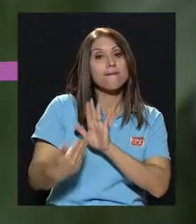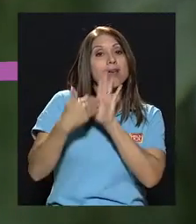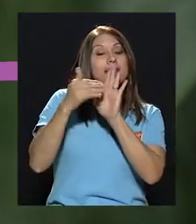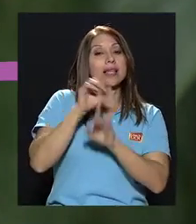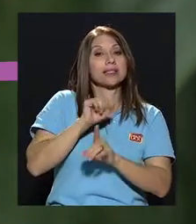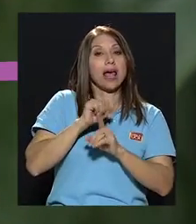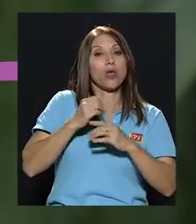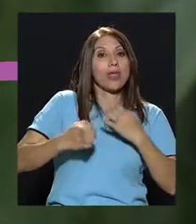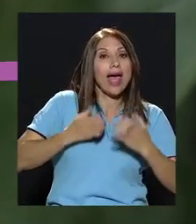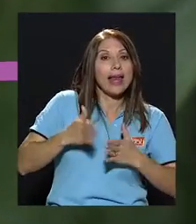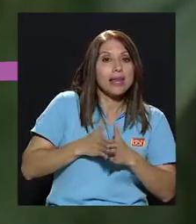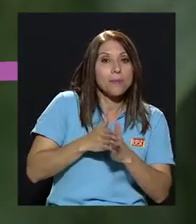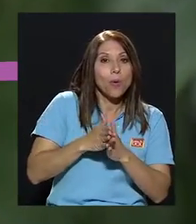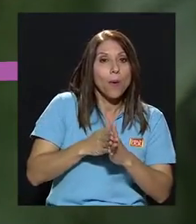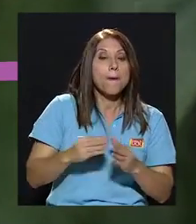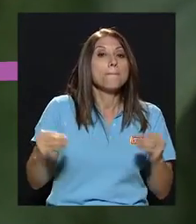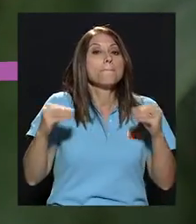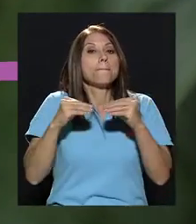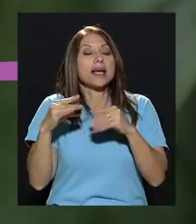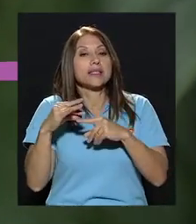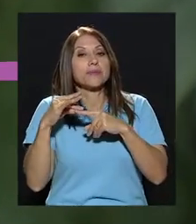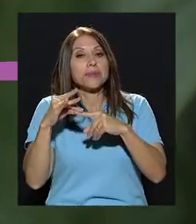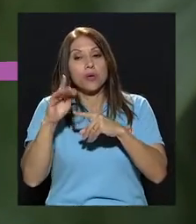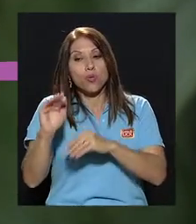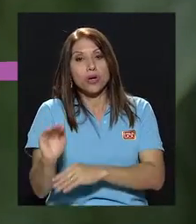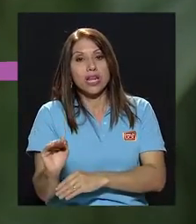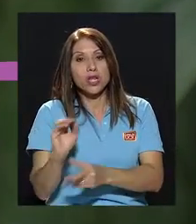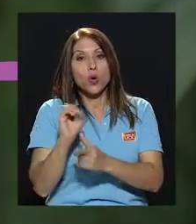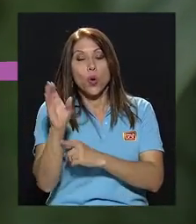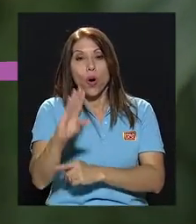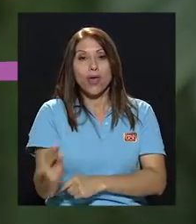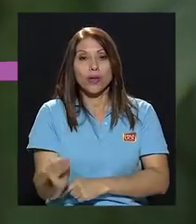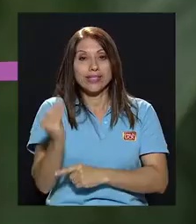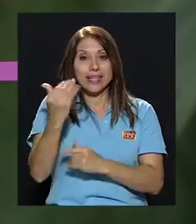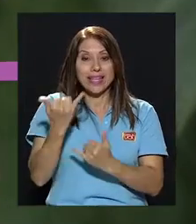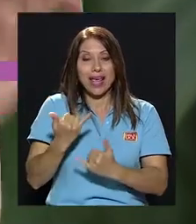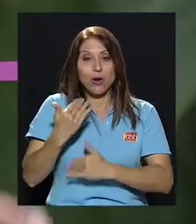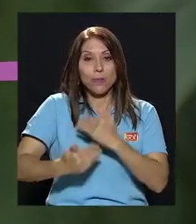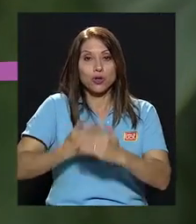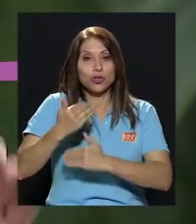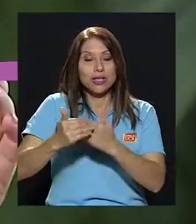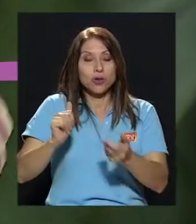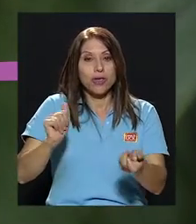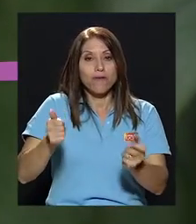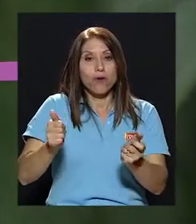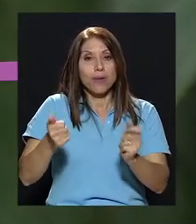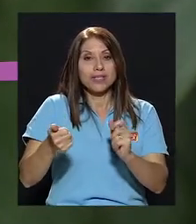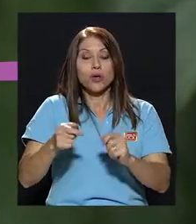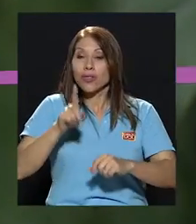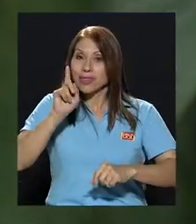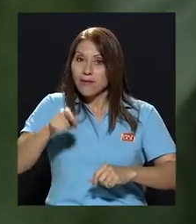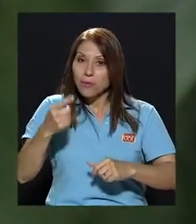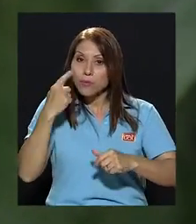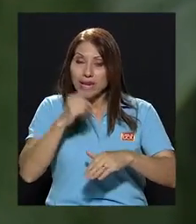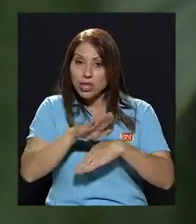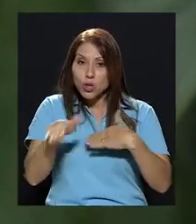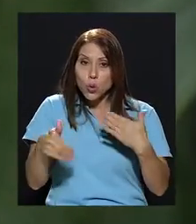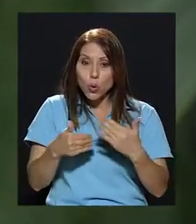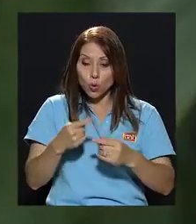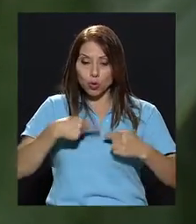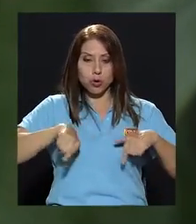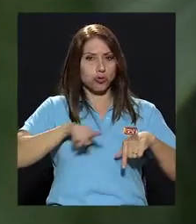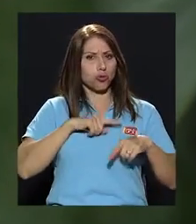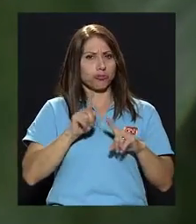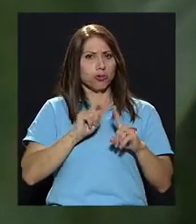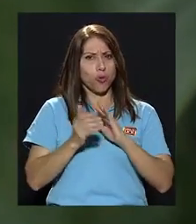niño o un adolescente que están en proceso de formación. Entonces tenemos que ir viendo todas esas variables que, aunque no seamos expertos,